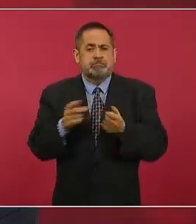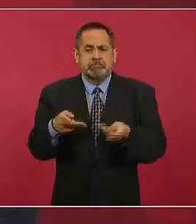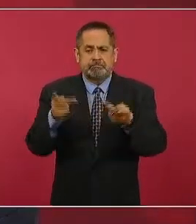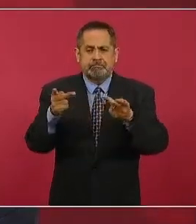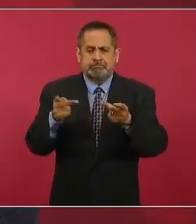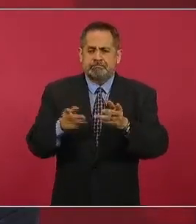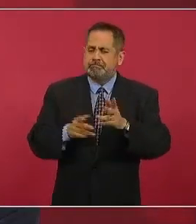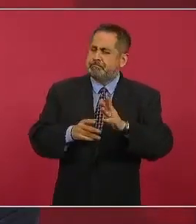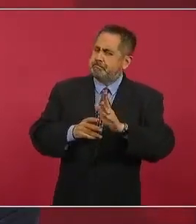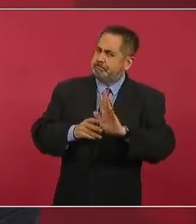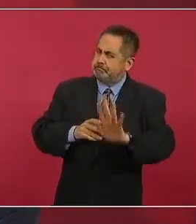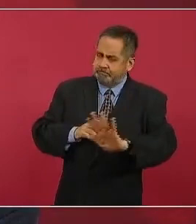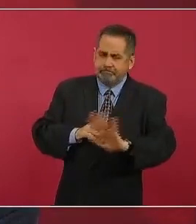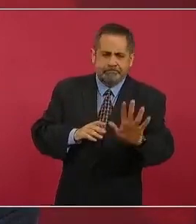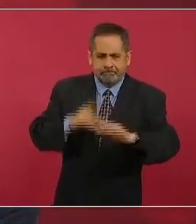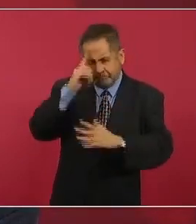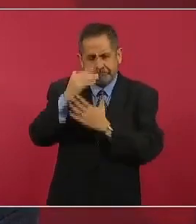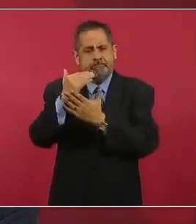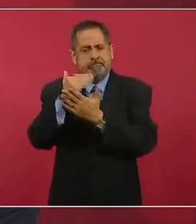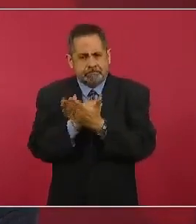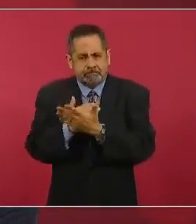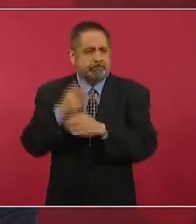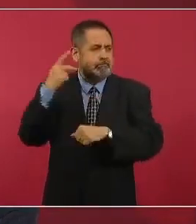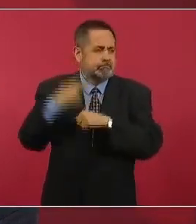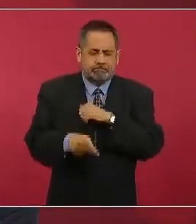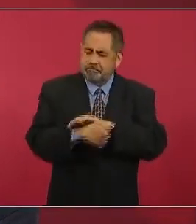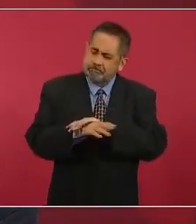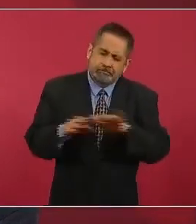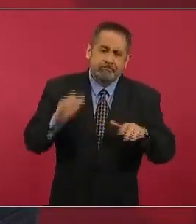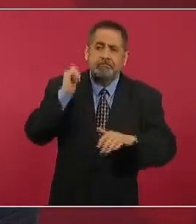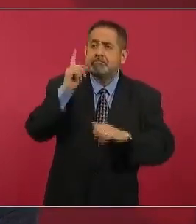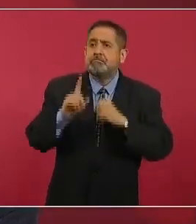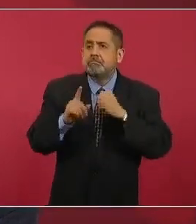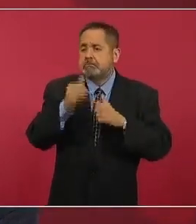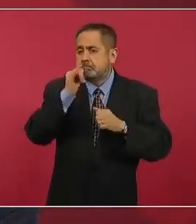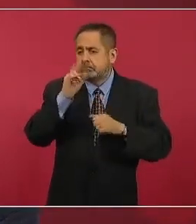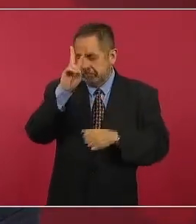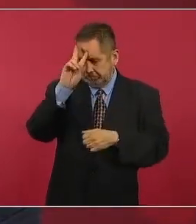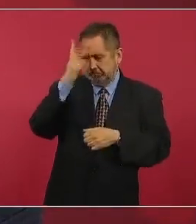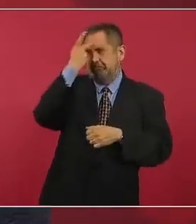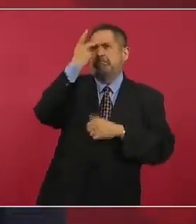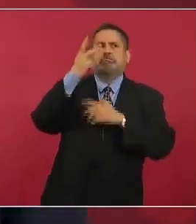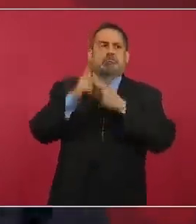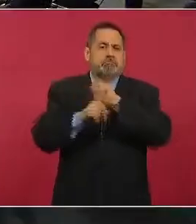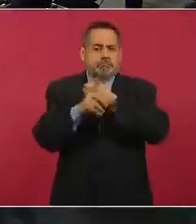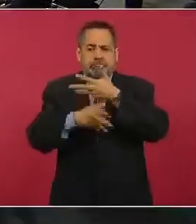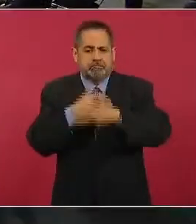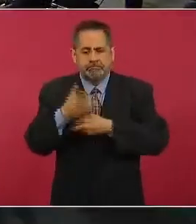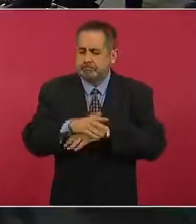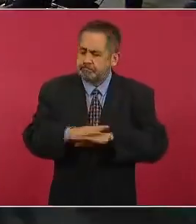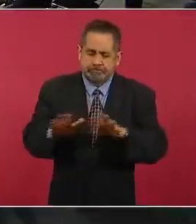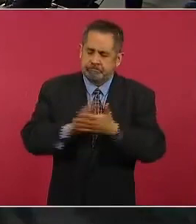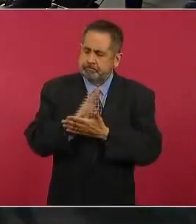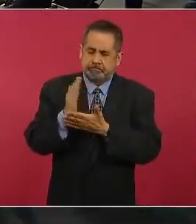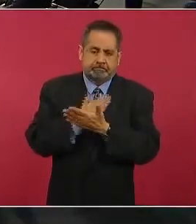también, pues, aminorar riesgos y mitigar cualquier conducta que pueda ser lesiva. Gracias.